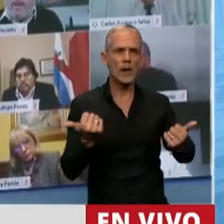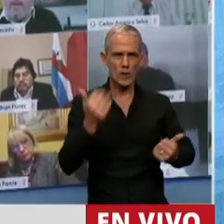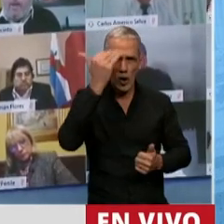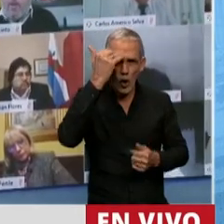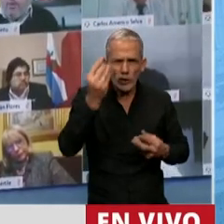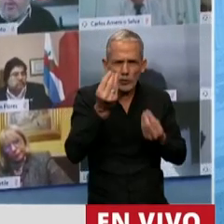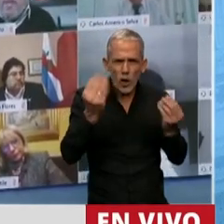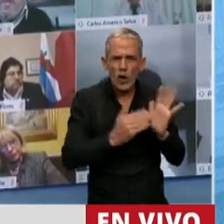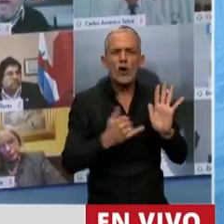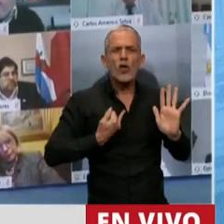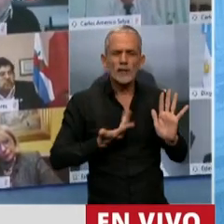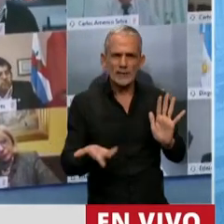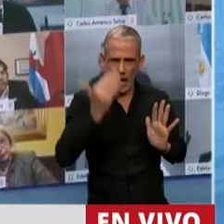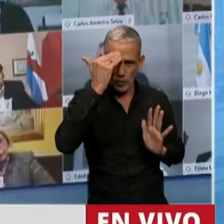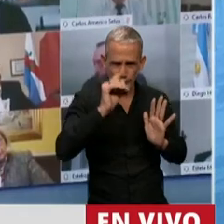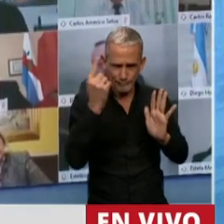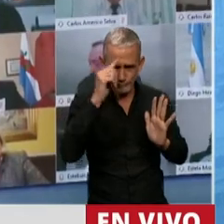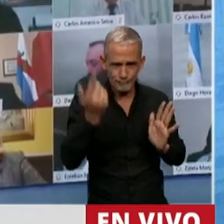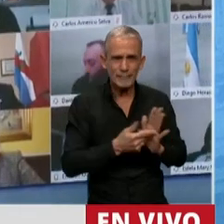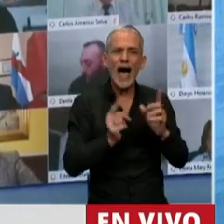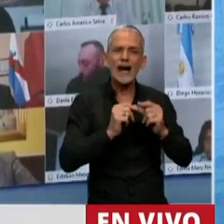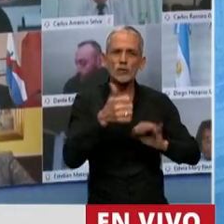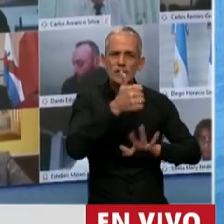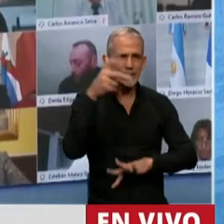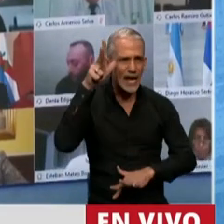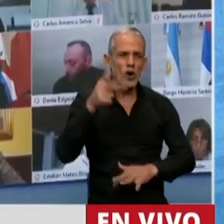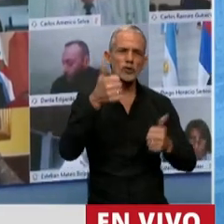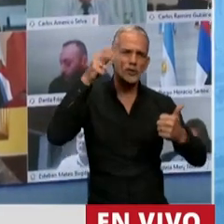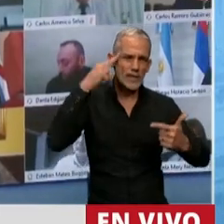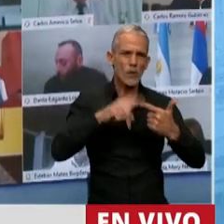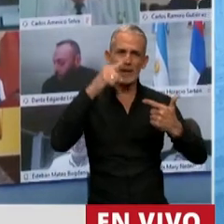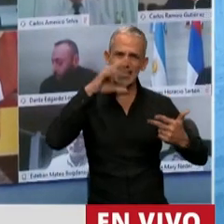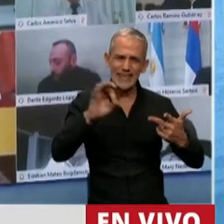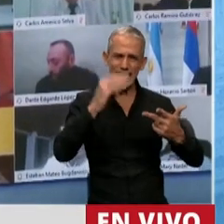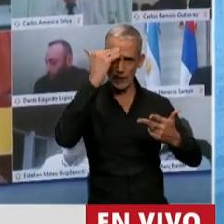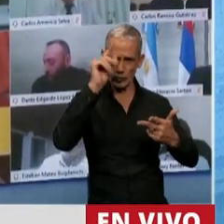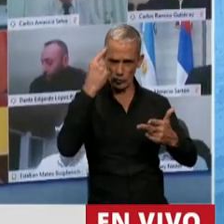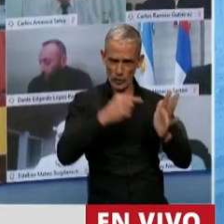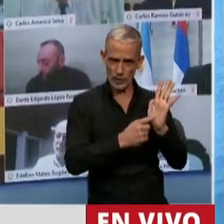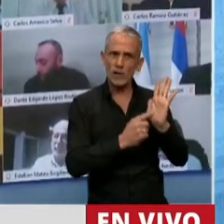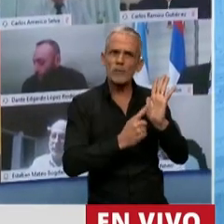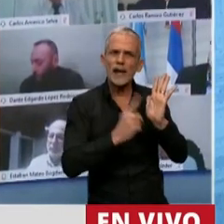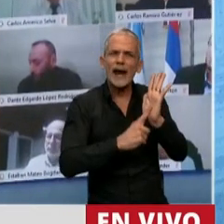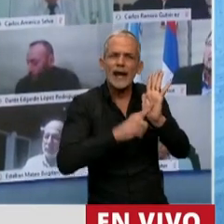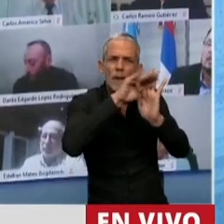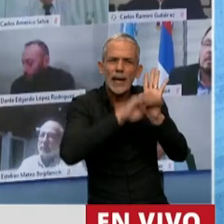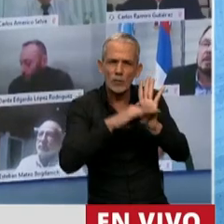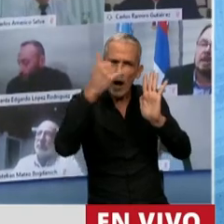Constitución el artículo 68, 69, 70, ya que nos leen los reglamentos,